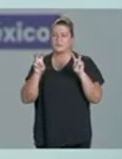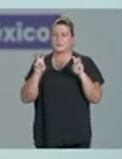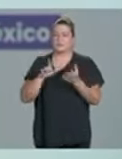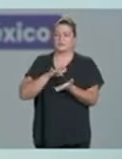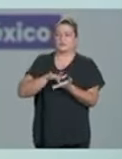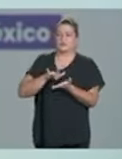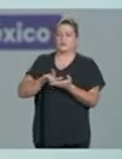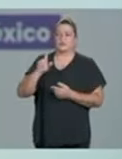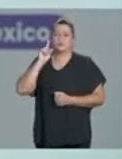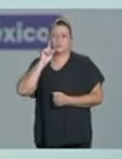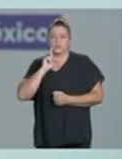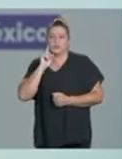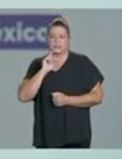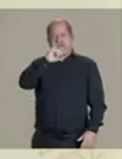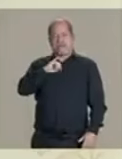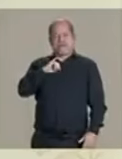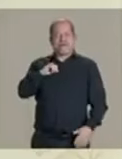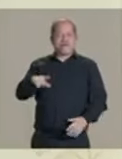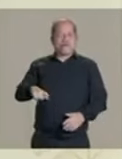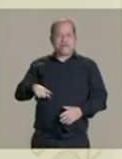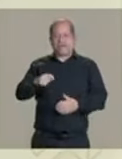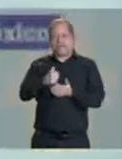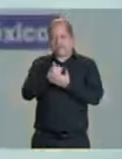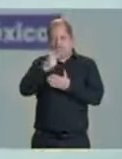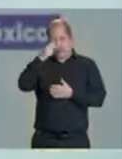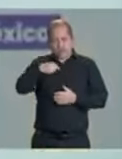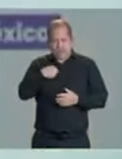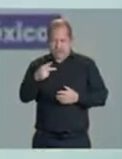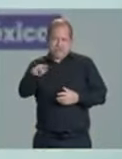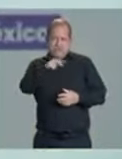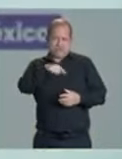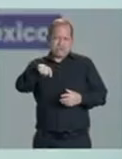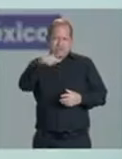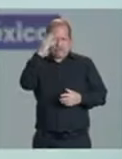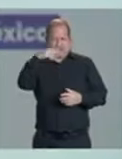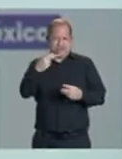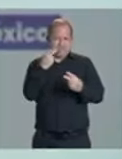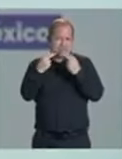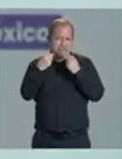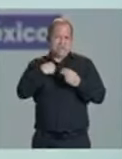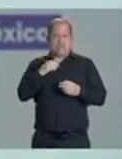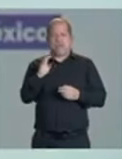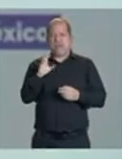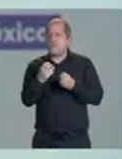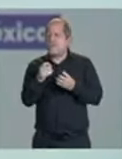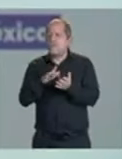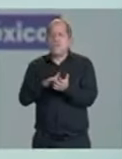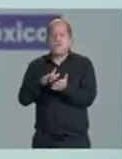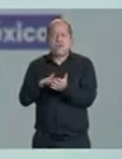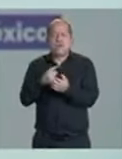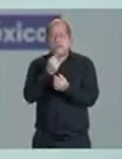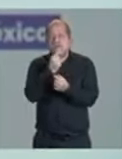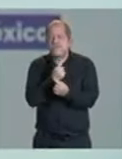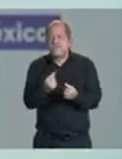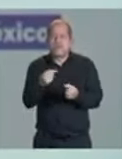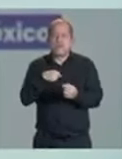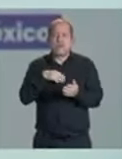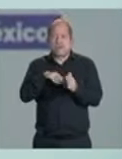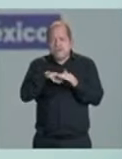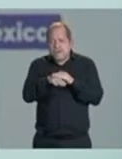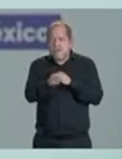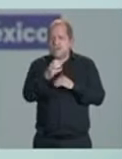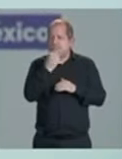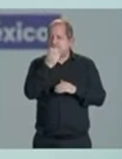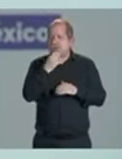60 a 64 años. Una beca universal para todos los niños y niñas de escuela pública. Esa beca la vamos a llevar